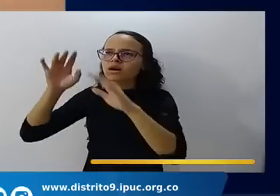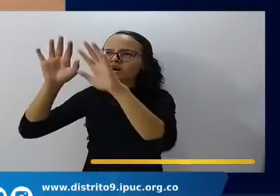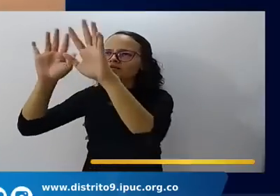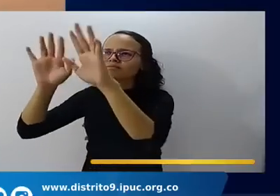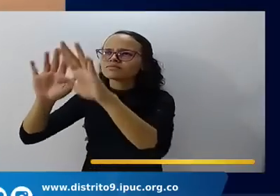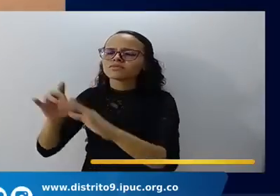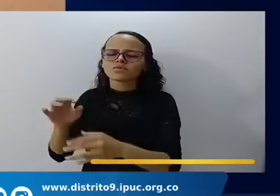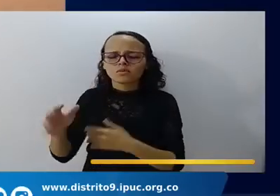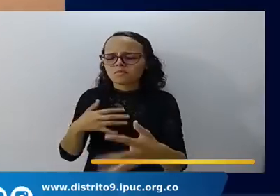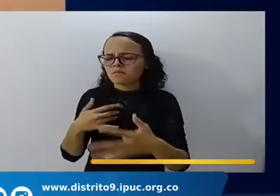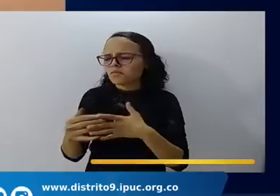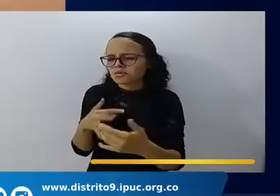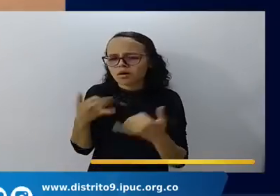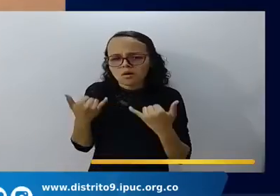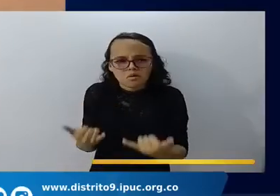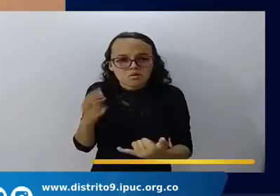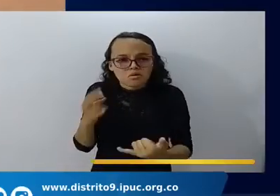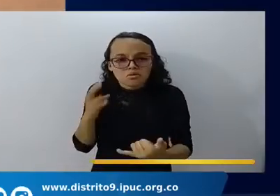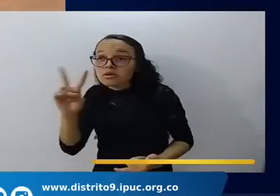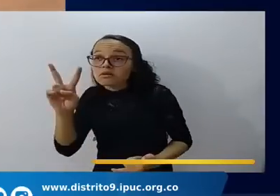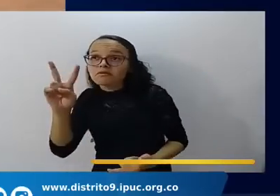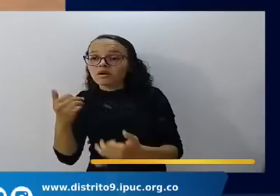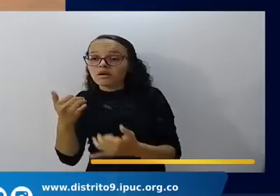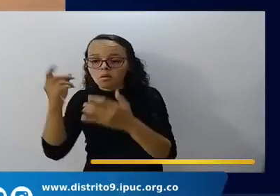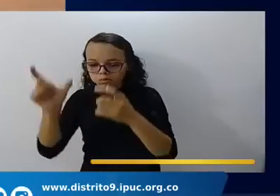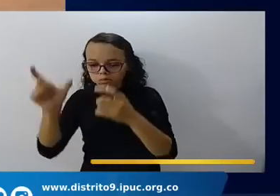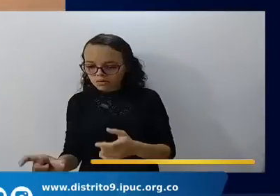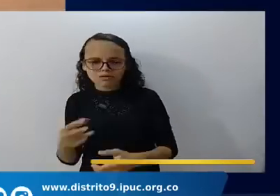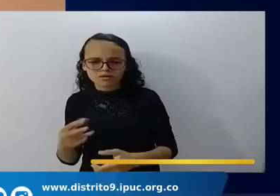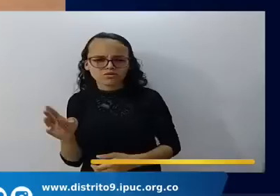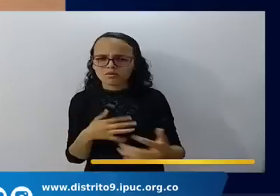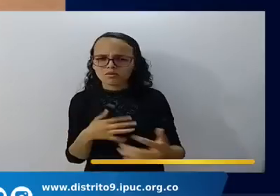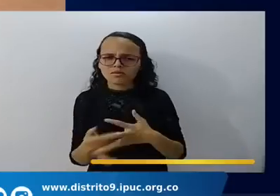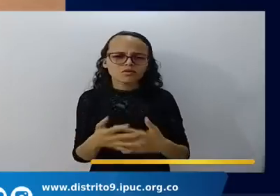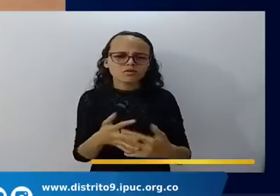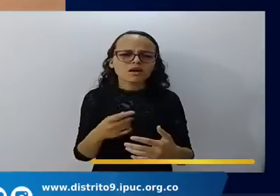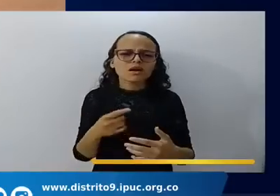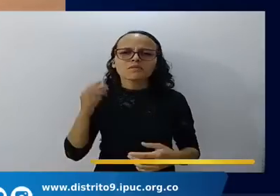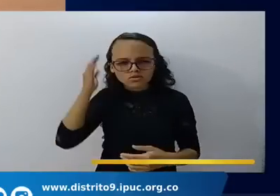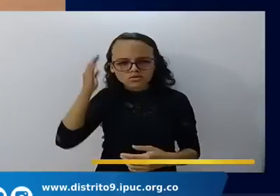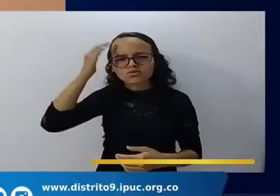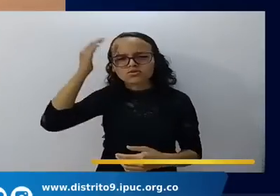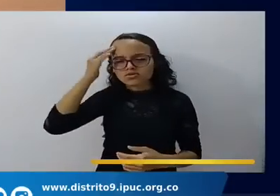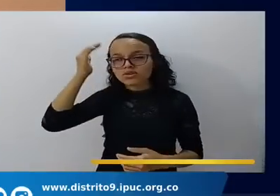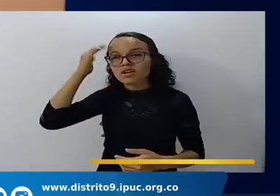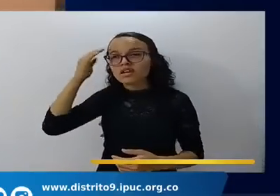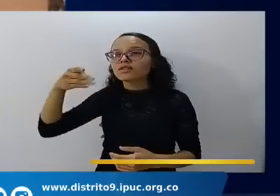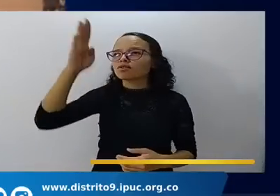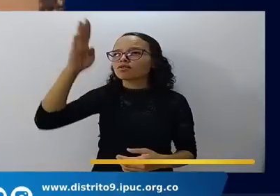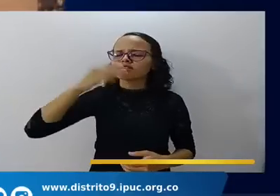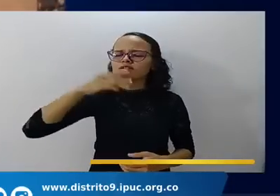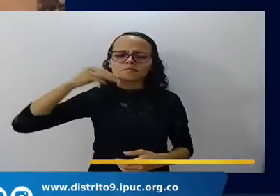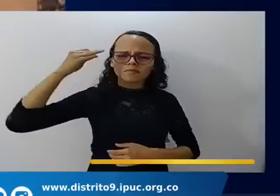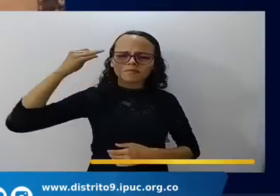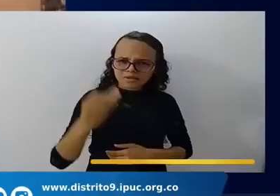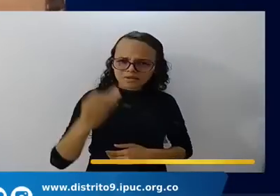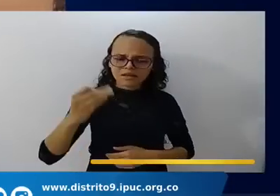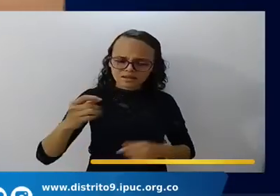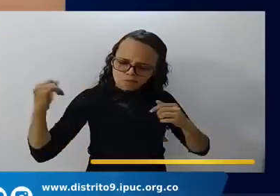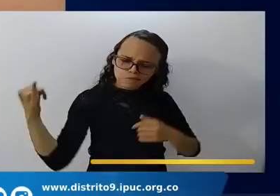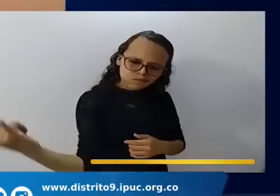pero que existe pero que es real pero que está con nosotros en esta mañana